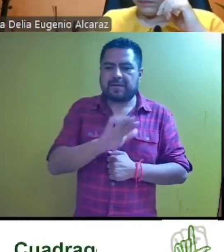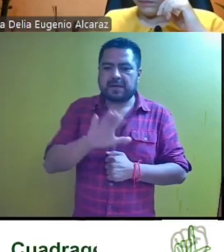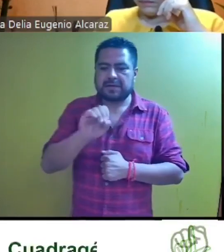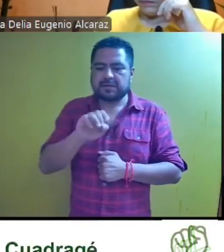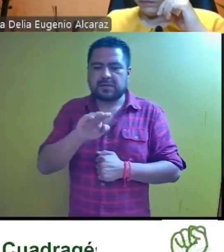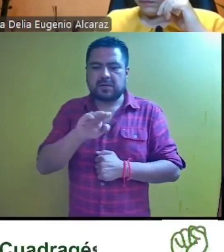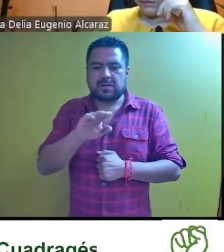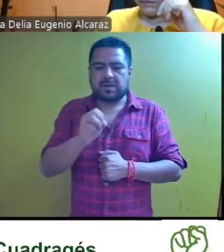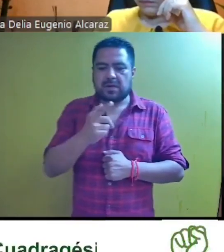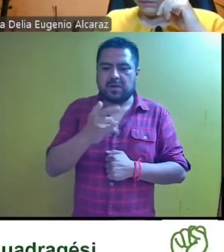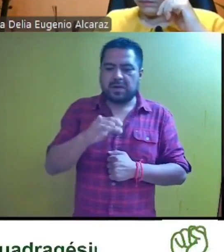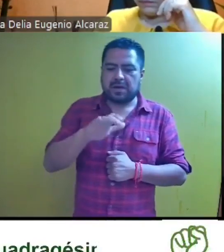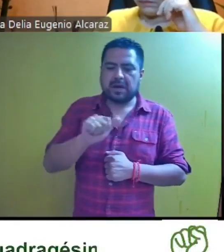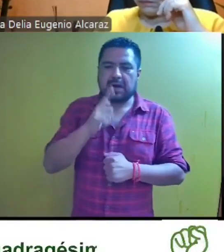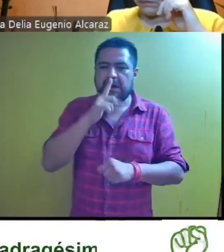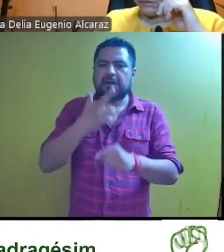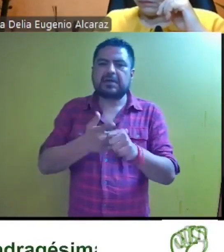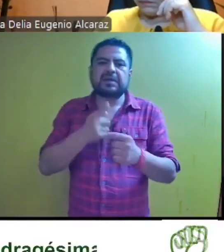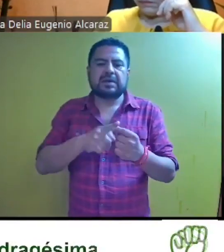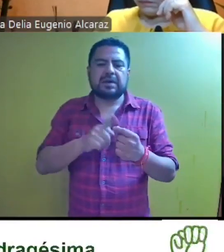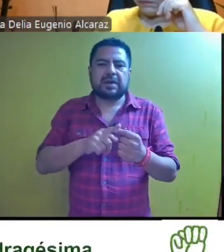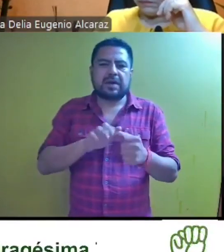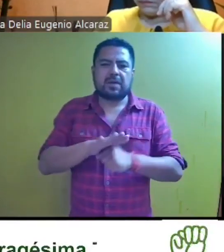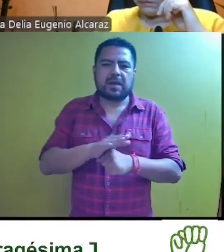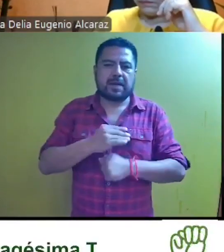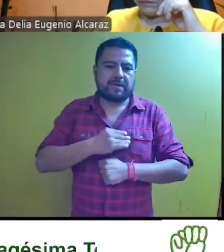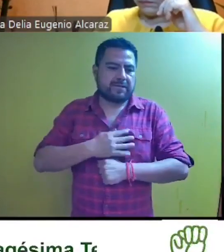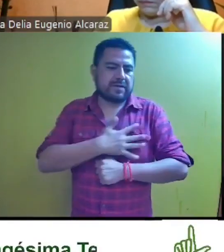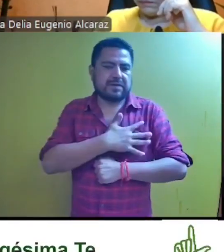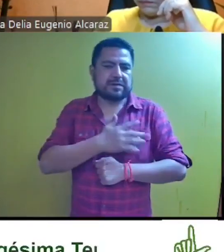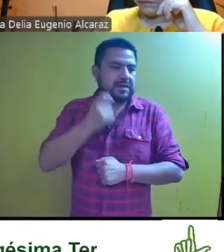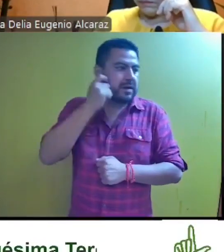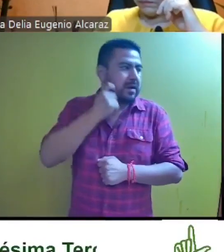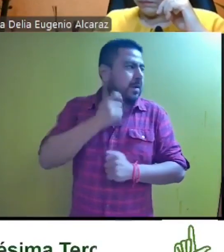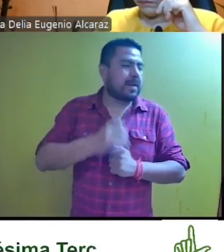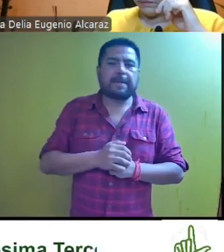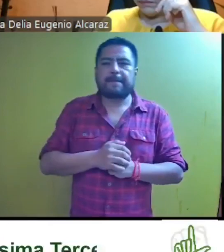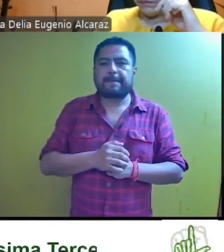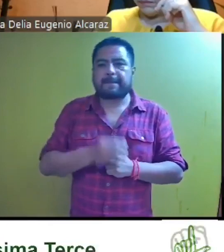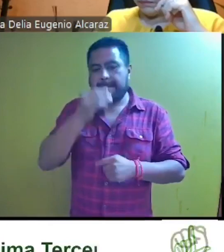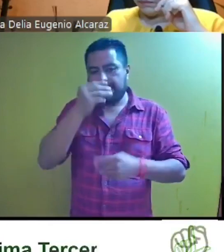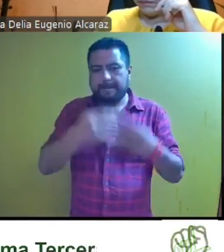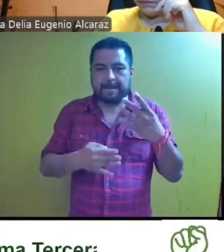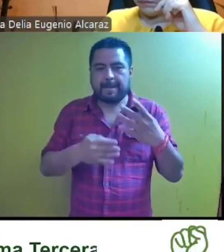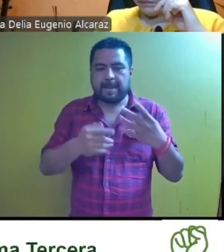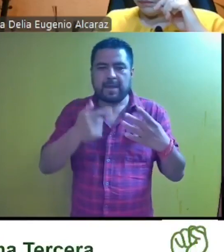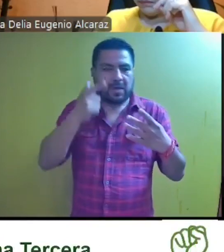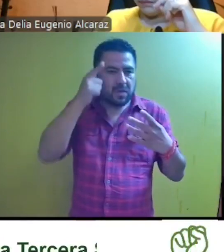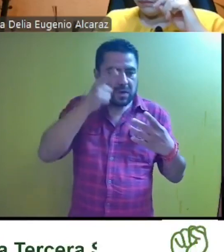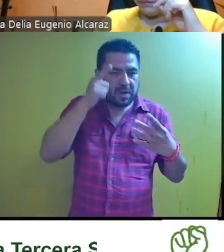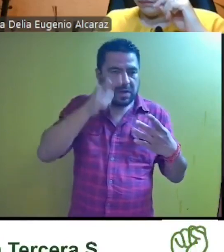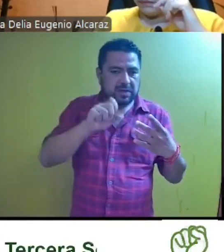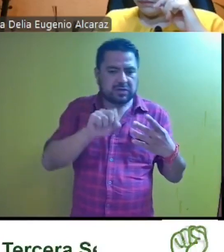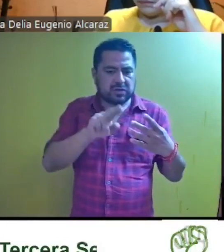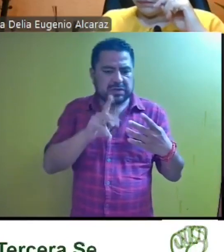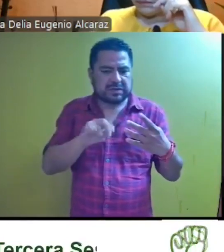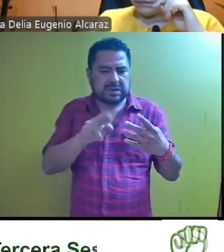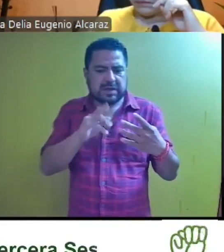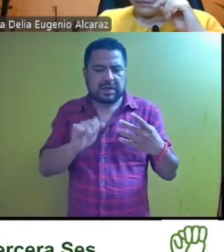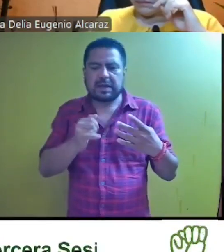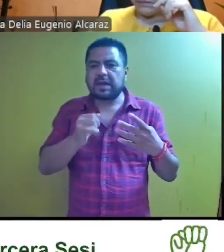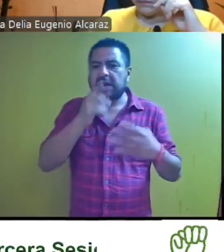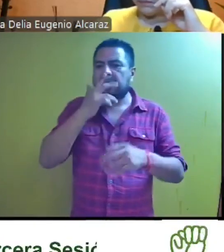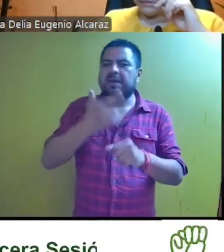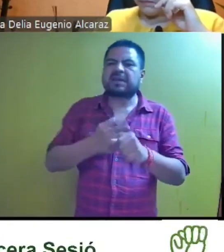Mujica, el responsable es el Partido Bienestar Guerrero. En el orden, Guadalupe González Suastegui, la autoridad